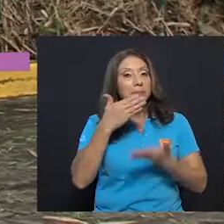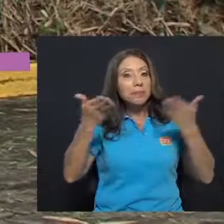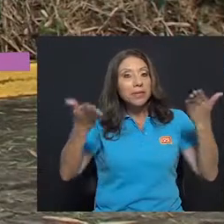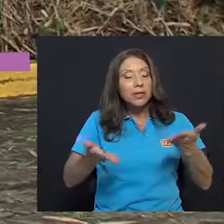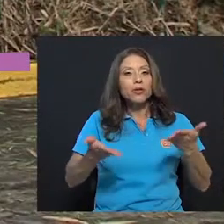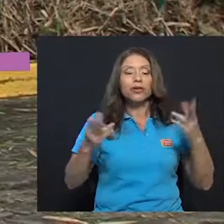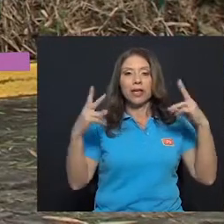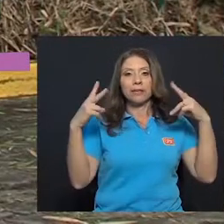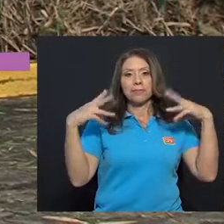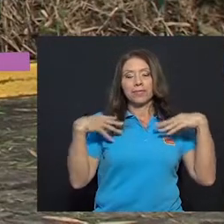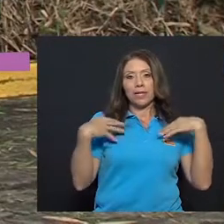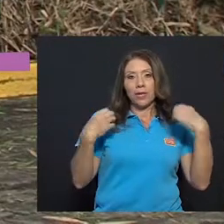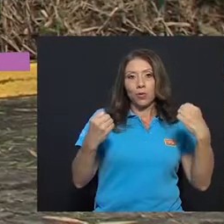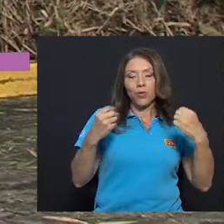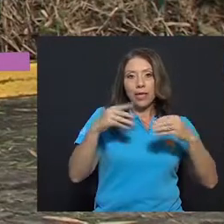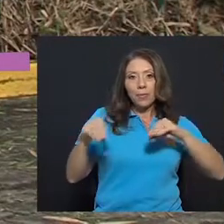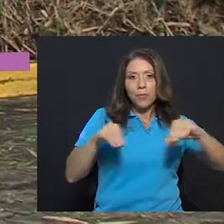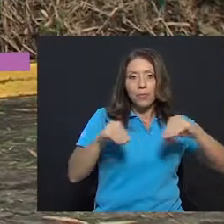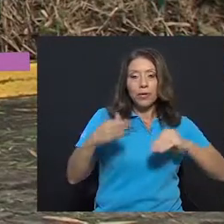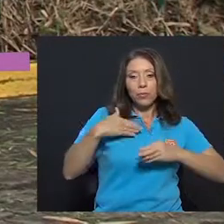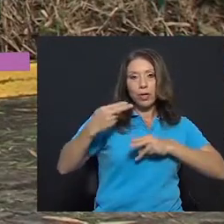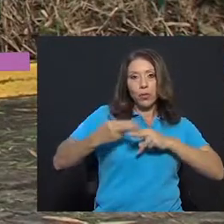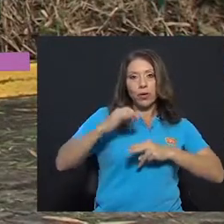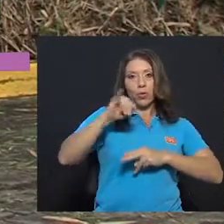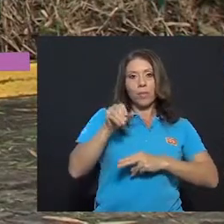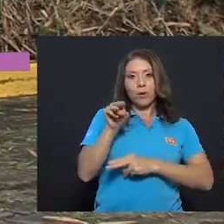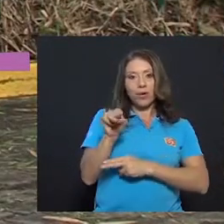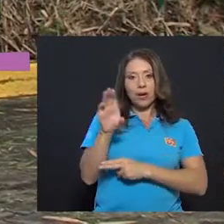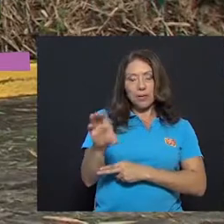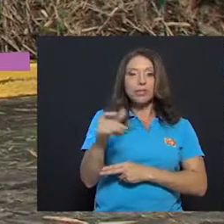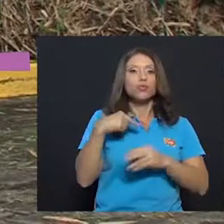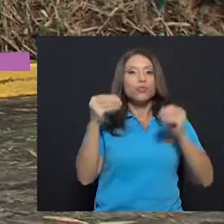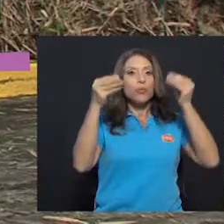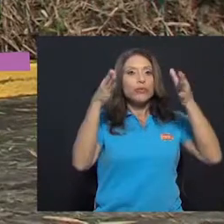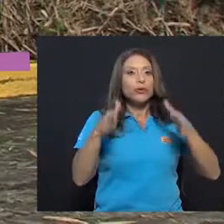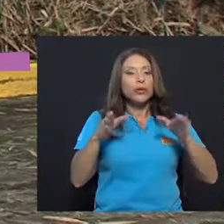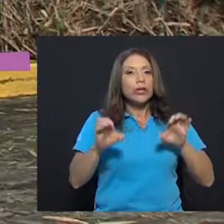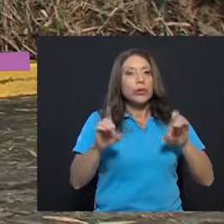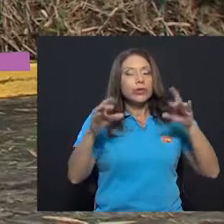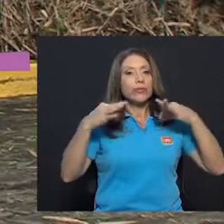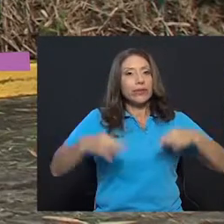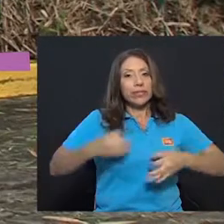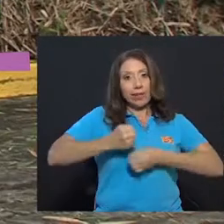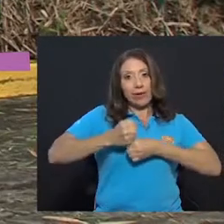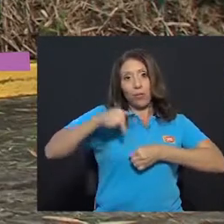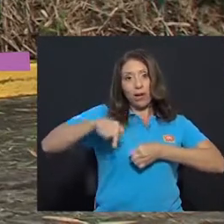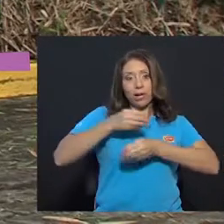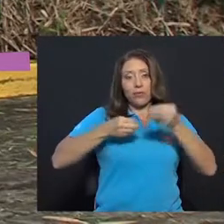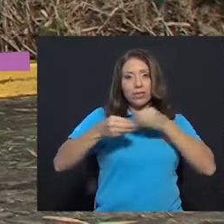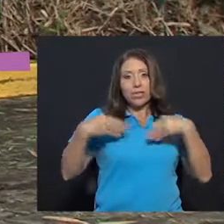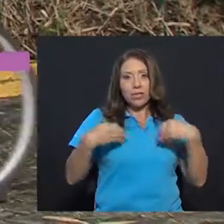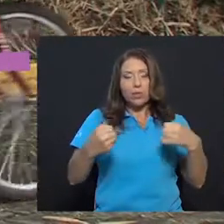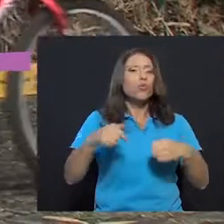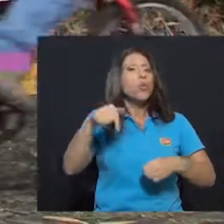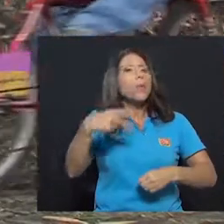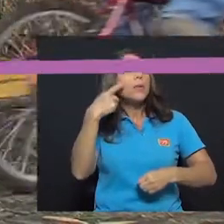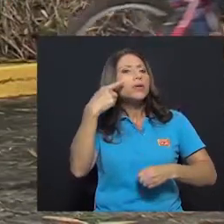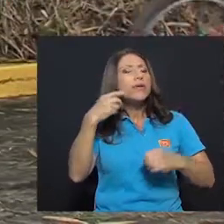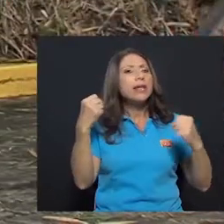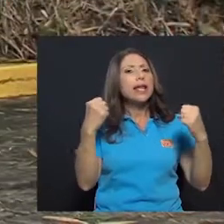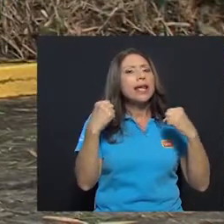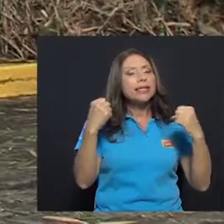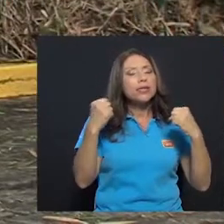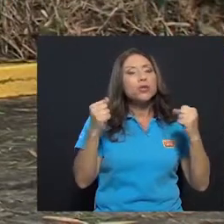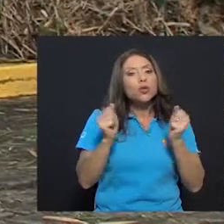Buenas, bienvenidos a Salud en Movimiento. Mi nombre es Juan Manuel Camacho. Soy profesor de Educación Física y trabajo aquí en la Oficina de Salud. Hoy vamos a